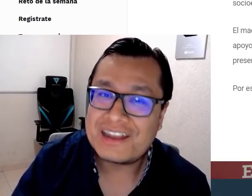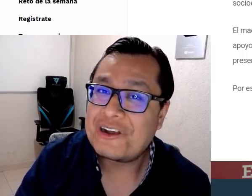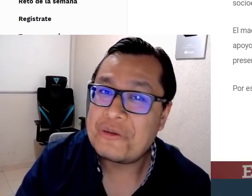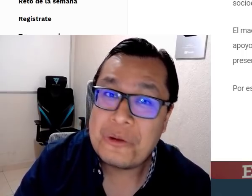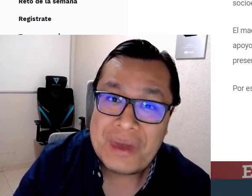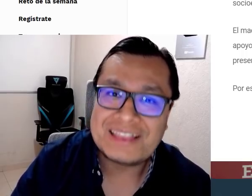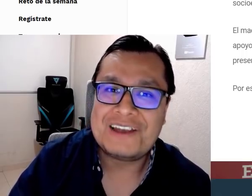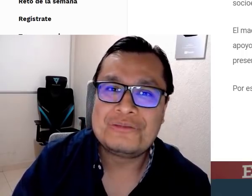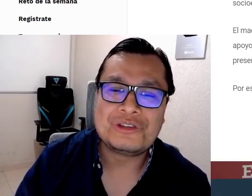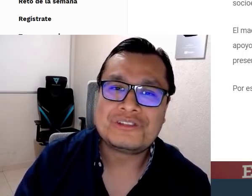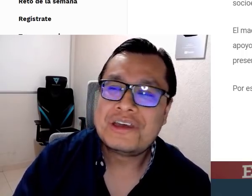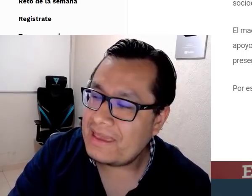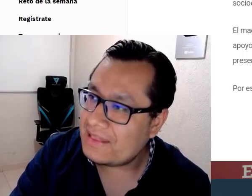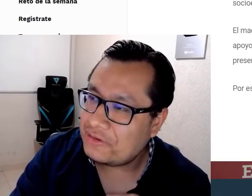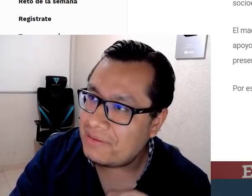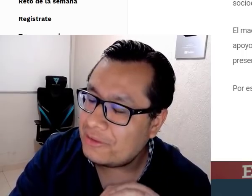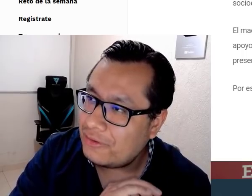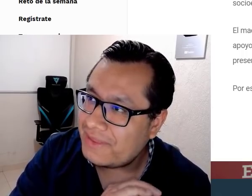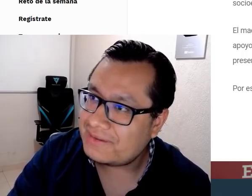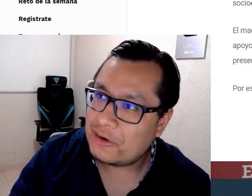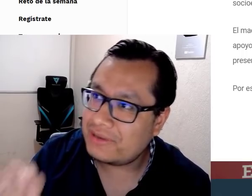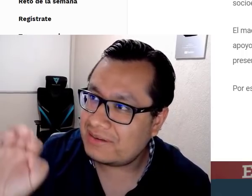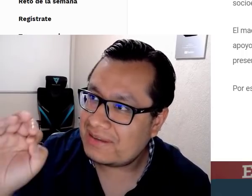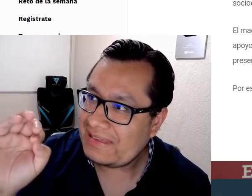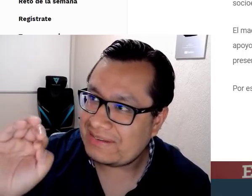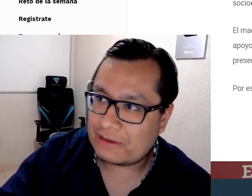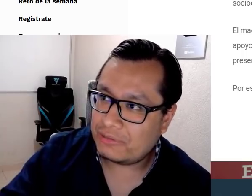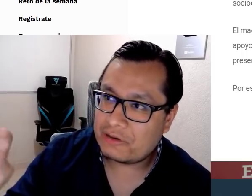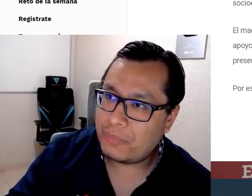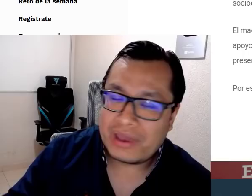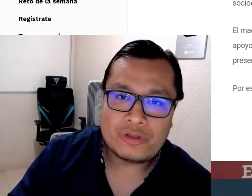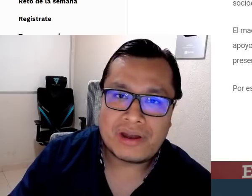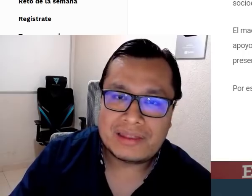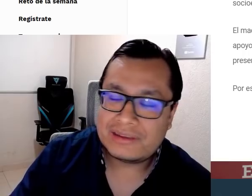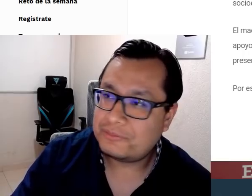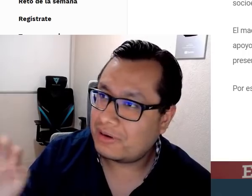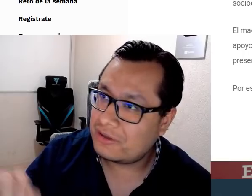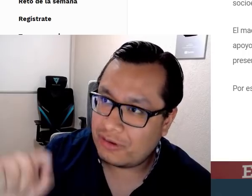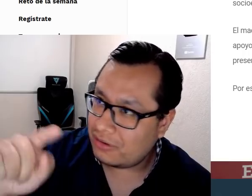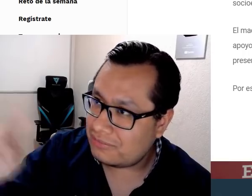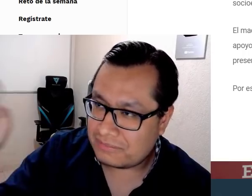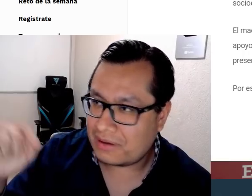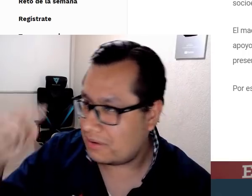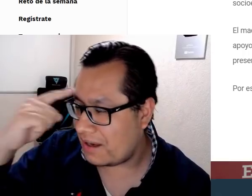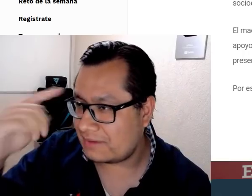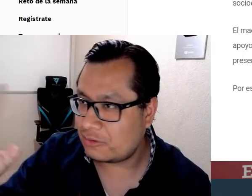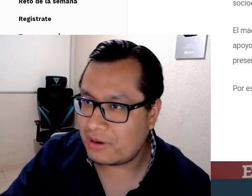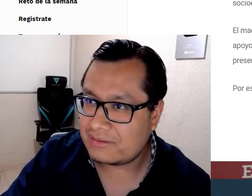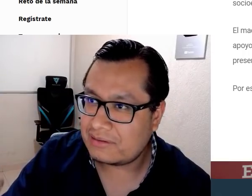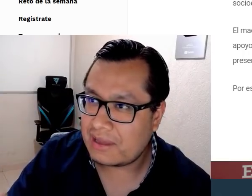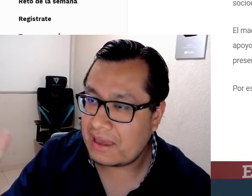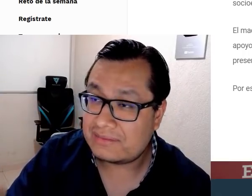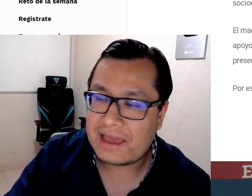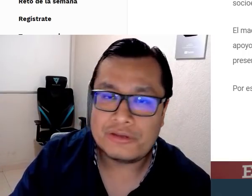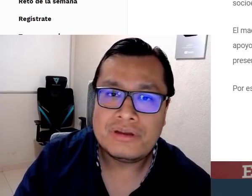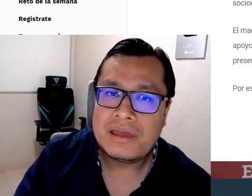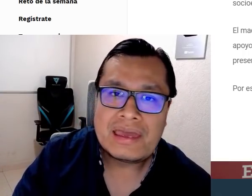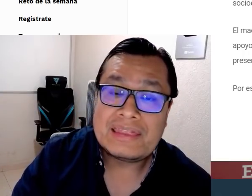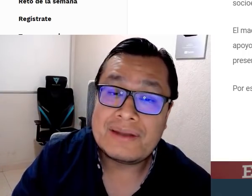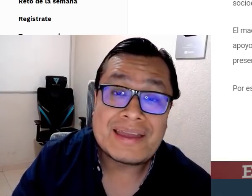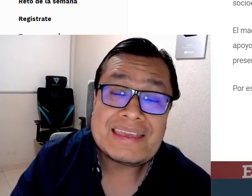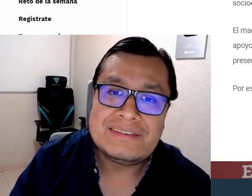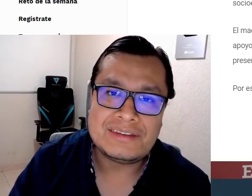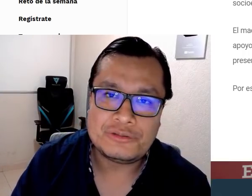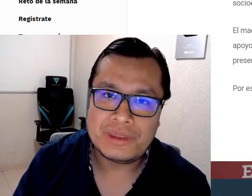mucho entran como 20 alumnos. Y te estoy hablando de salones de secundaria un poquito grandes, porque yo, de las escuelas que he estado,